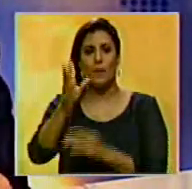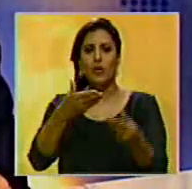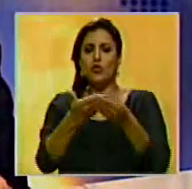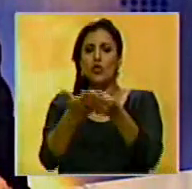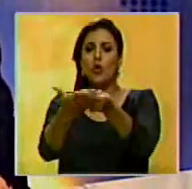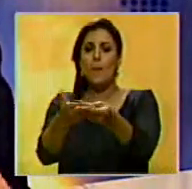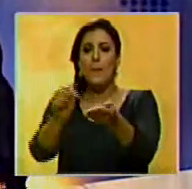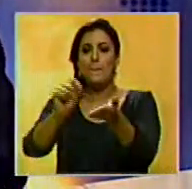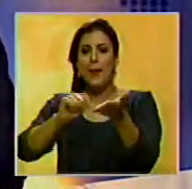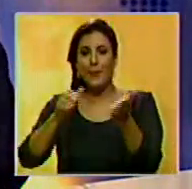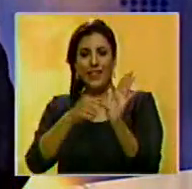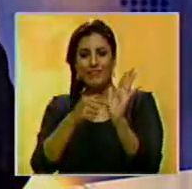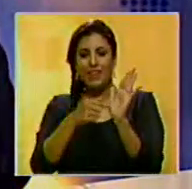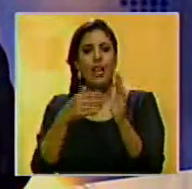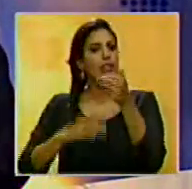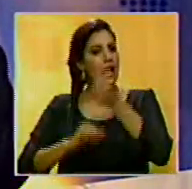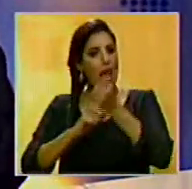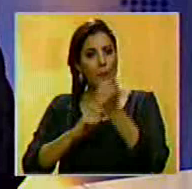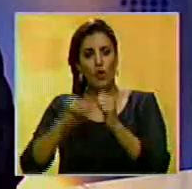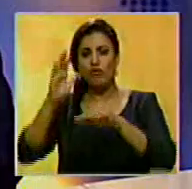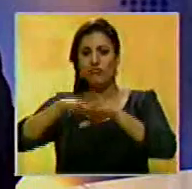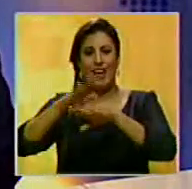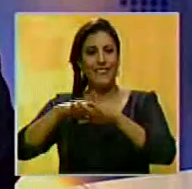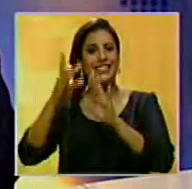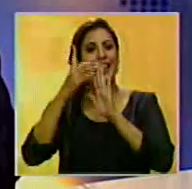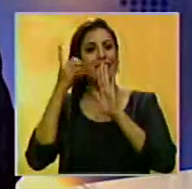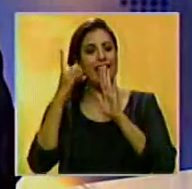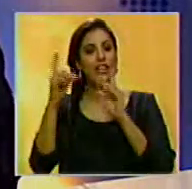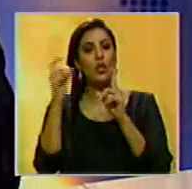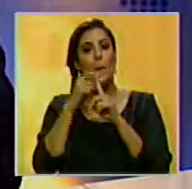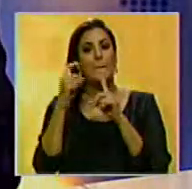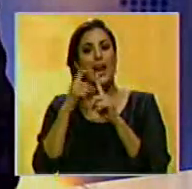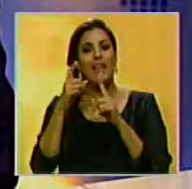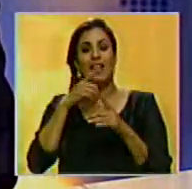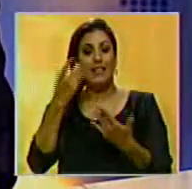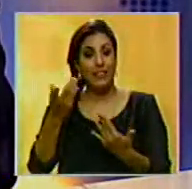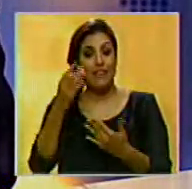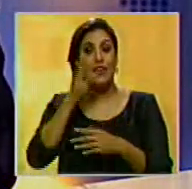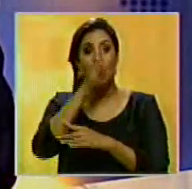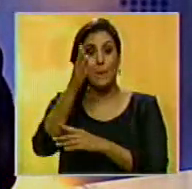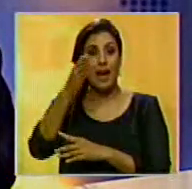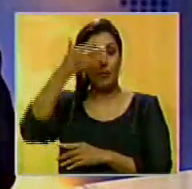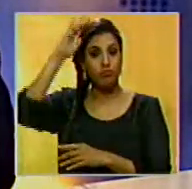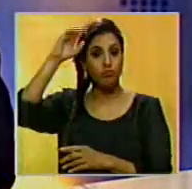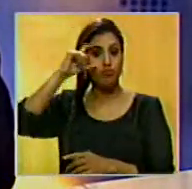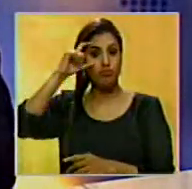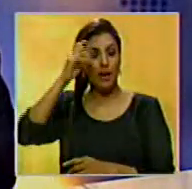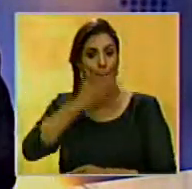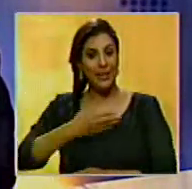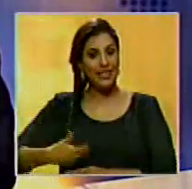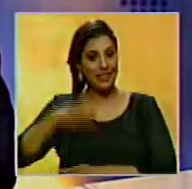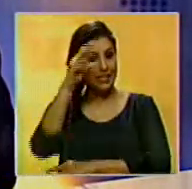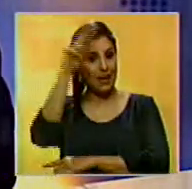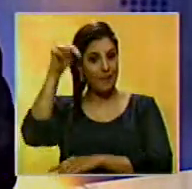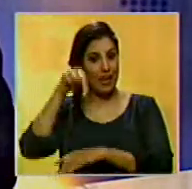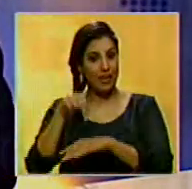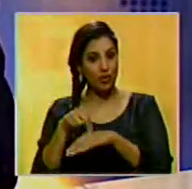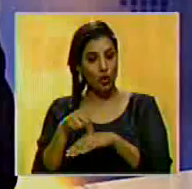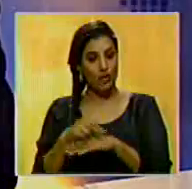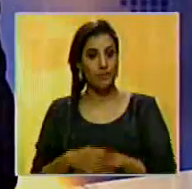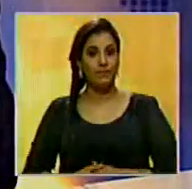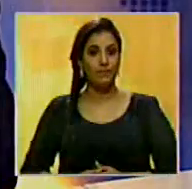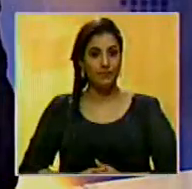entregar un documento a través del cual respaldan la solicitud de derecho de palabra ante ese organismo por parte del presidente de la Asamblea Nacional,